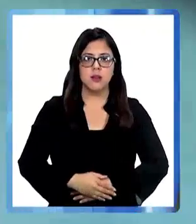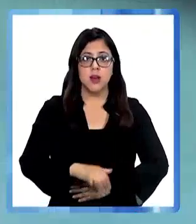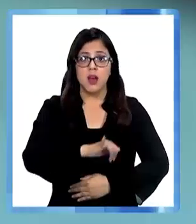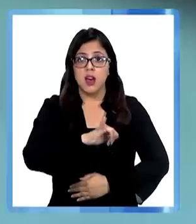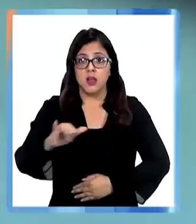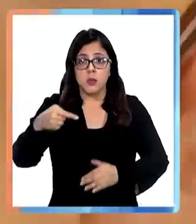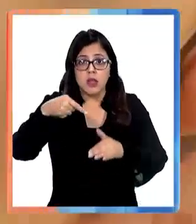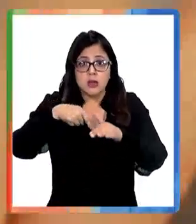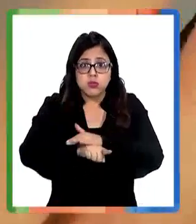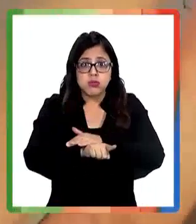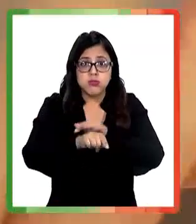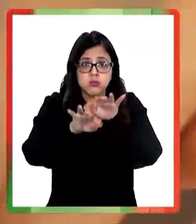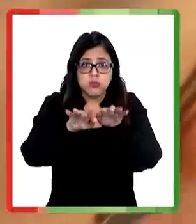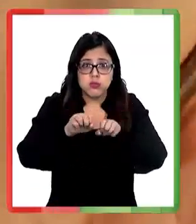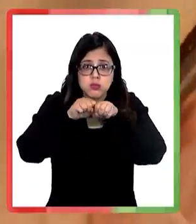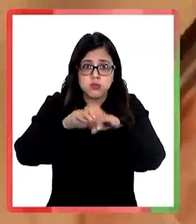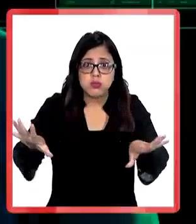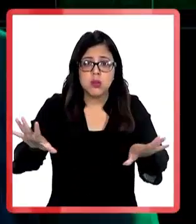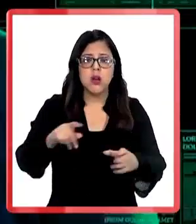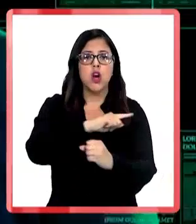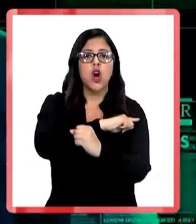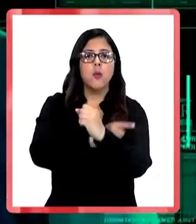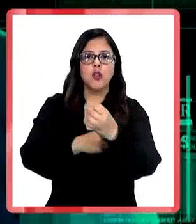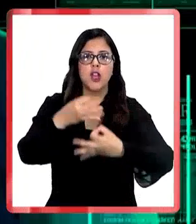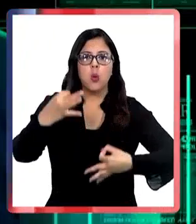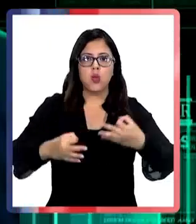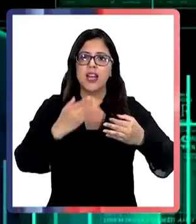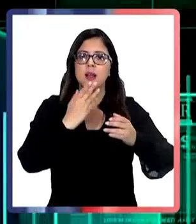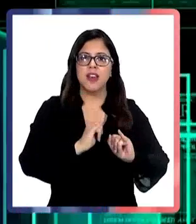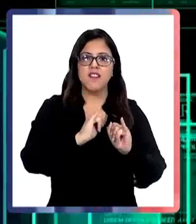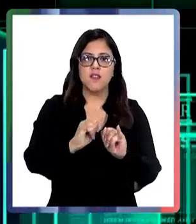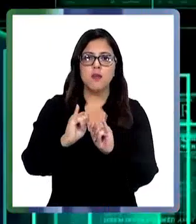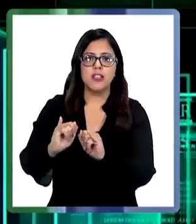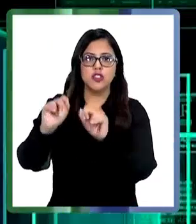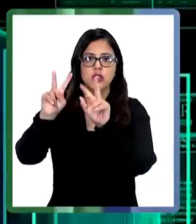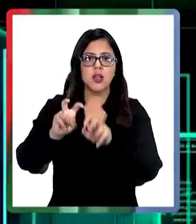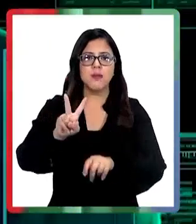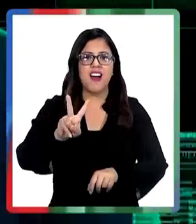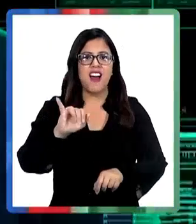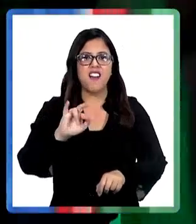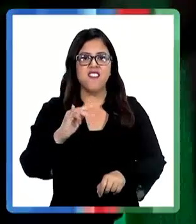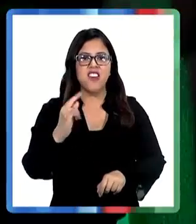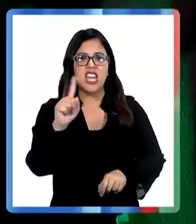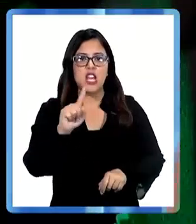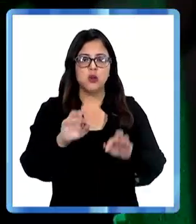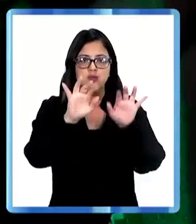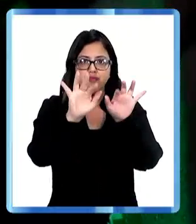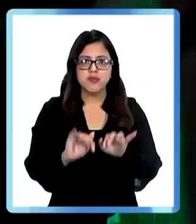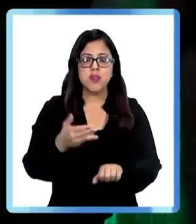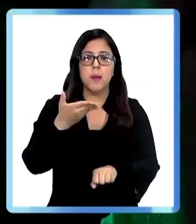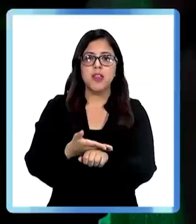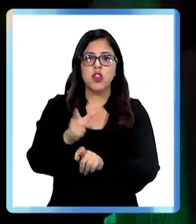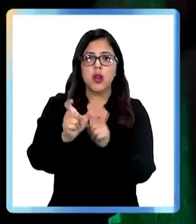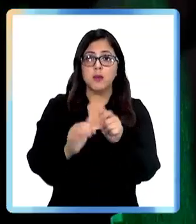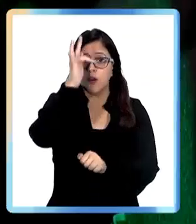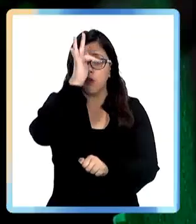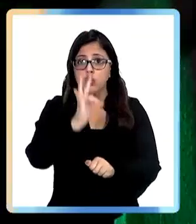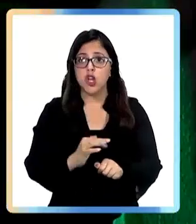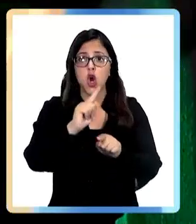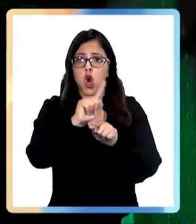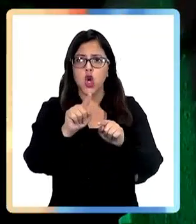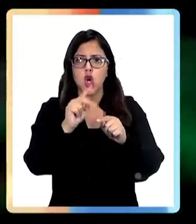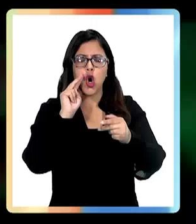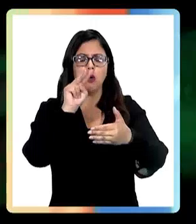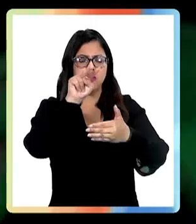Conjunto, ahora el Poder Judicial emitió una alerta informática por un virus en su red. Pidieron a sus funcionarios no abrir ni leer correos de